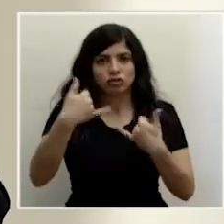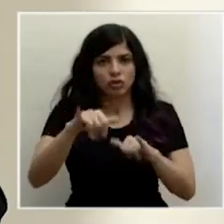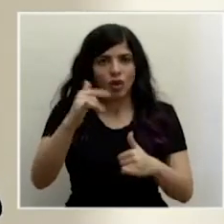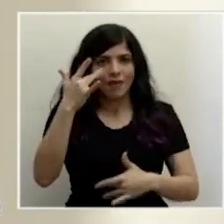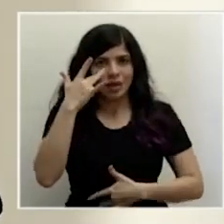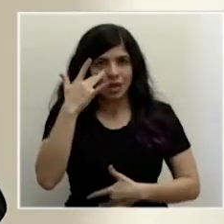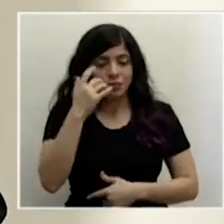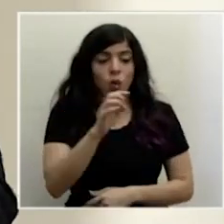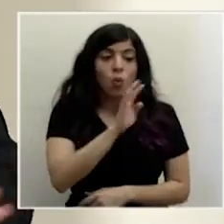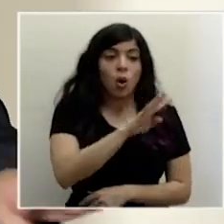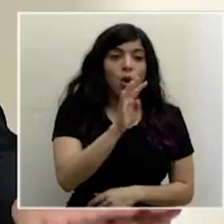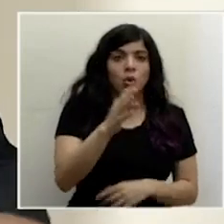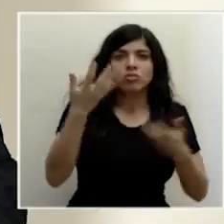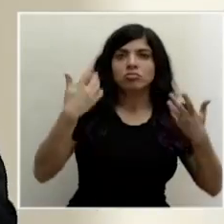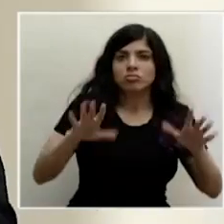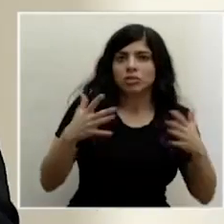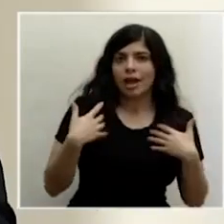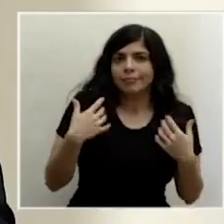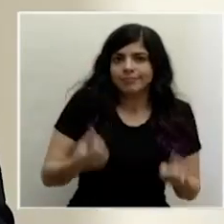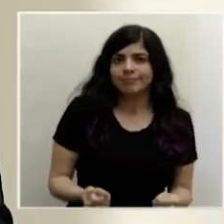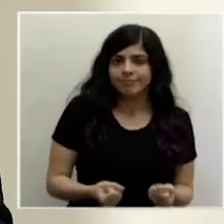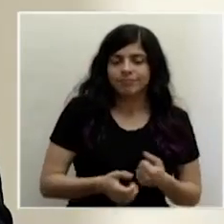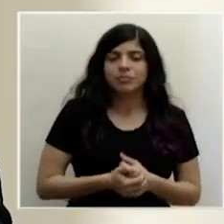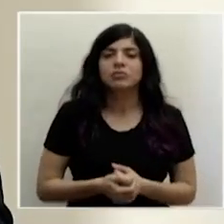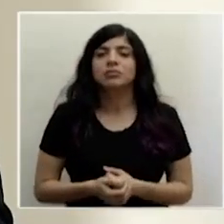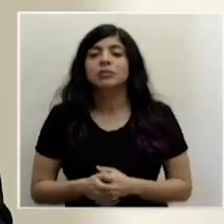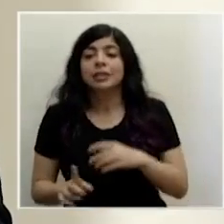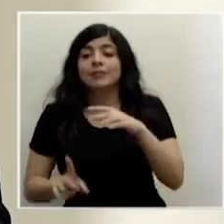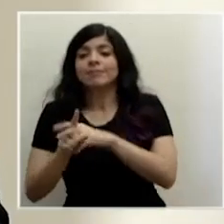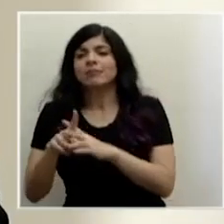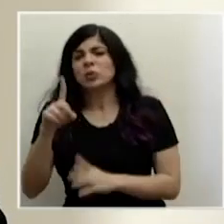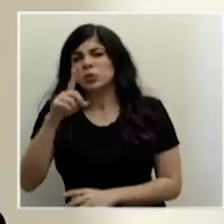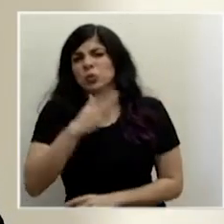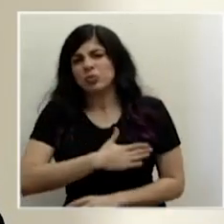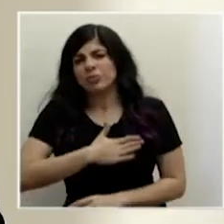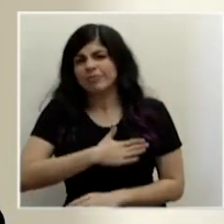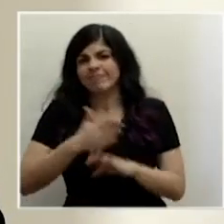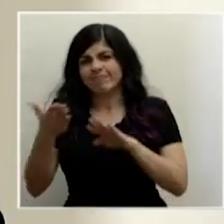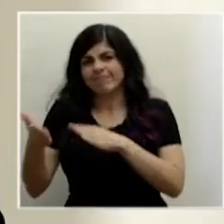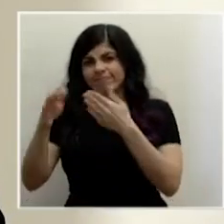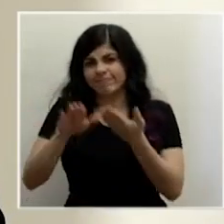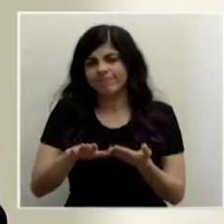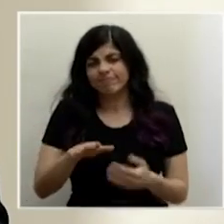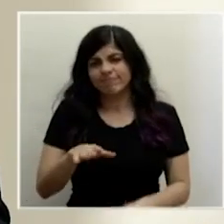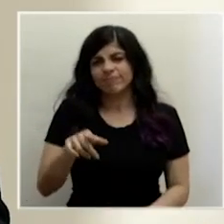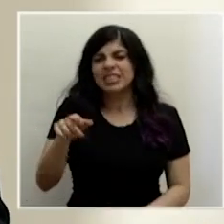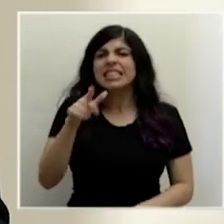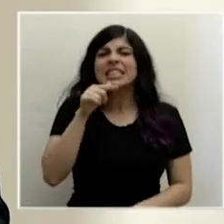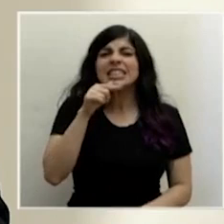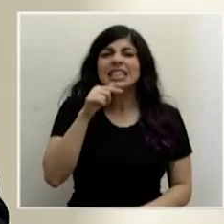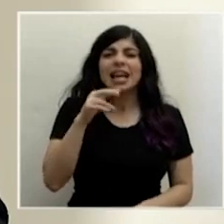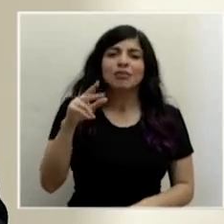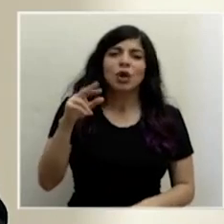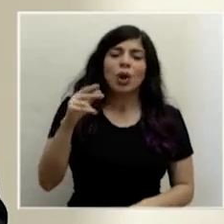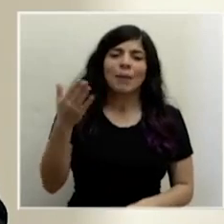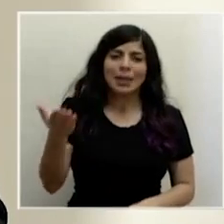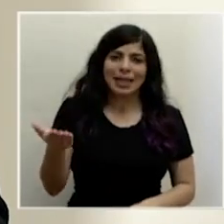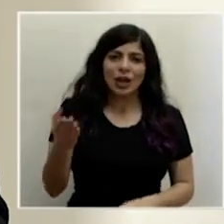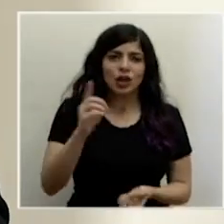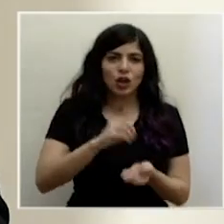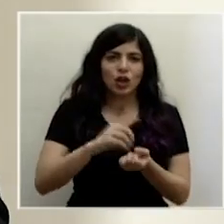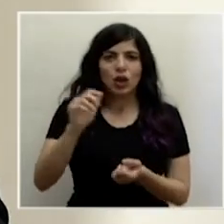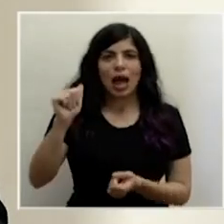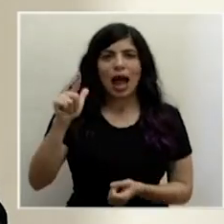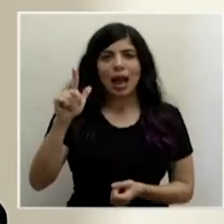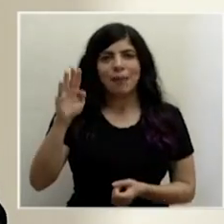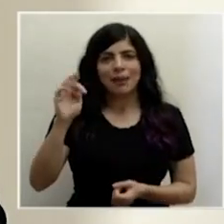44 ya se encuentran recuperados, se presentó un lamentable fallecimiento, que fue el de nuestro compañero, el doctor